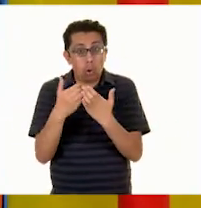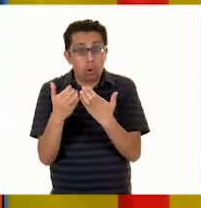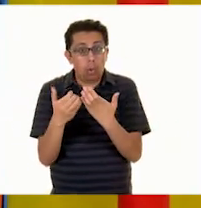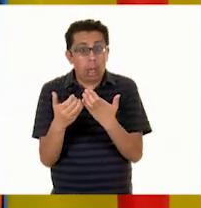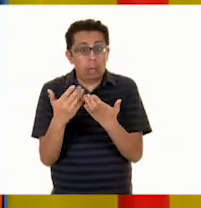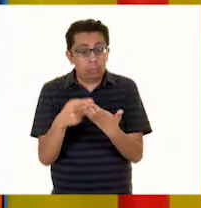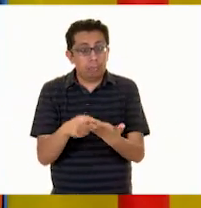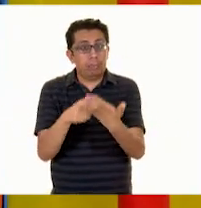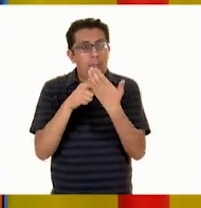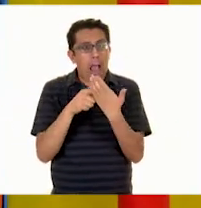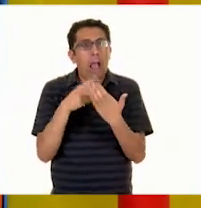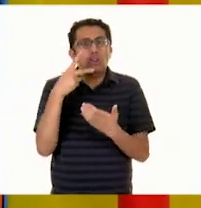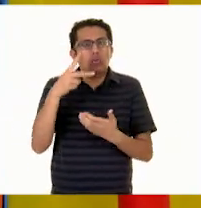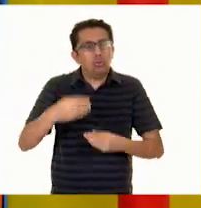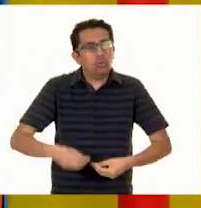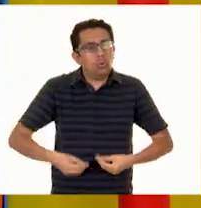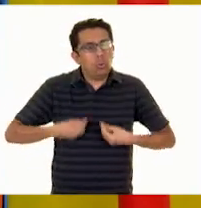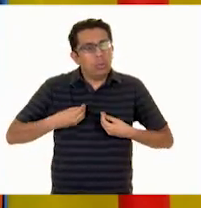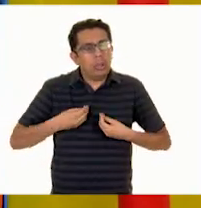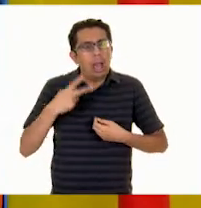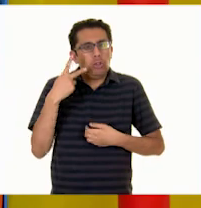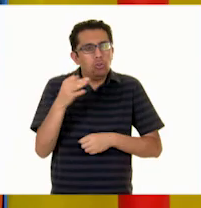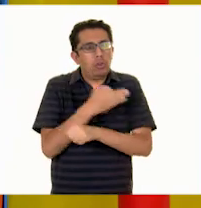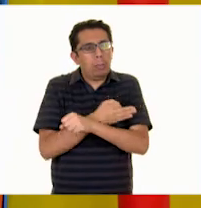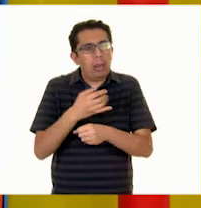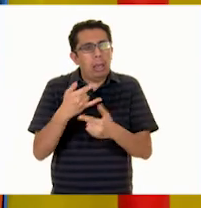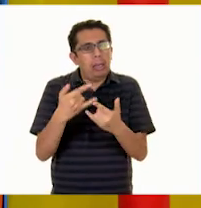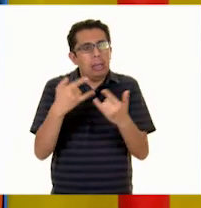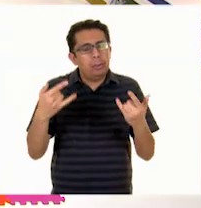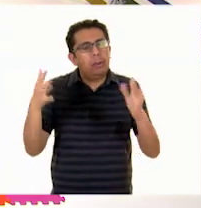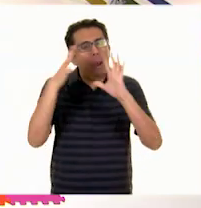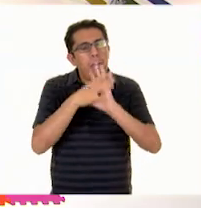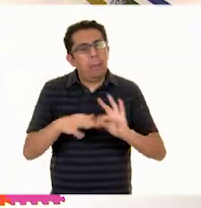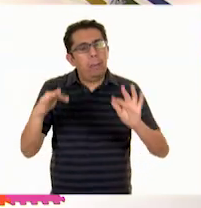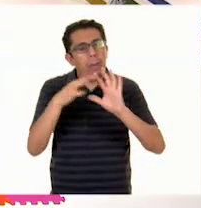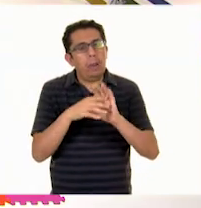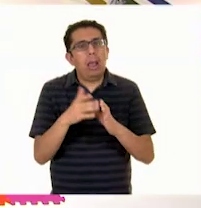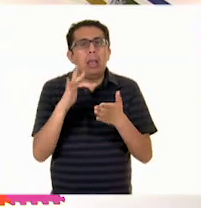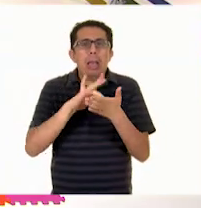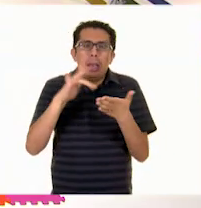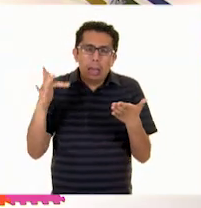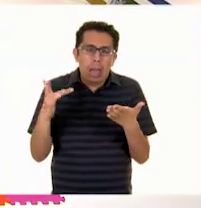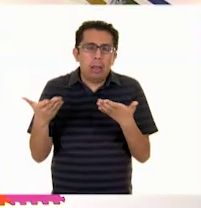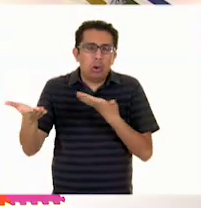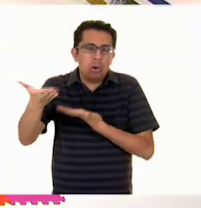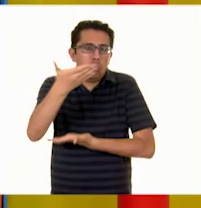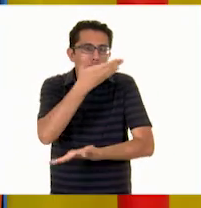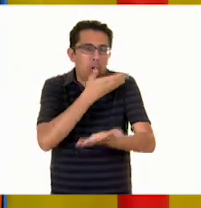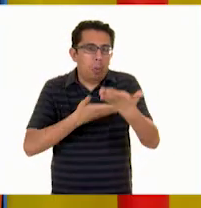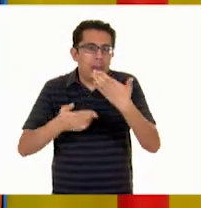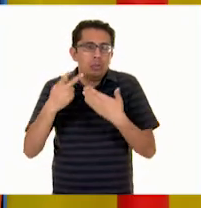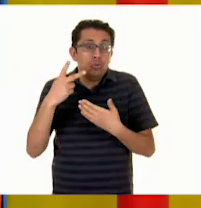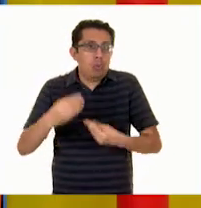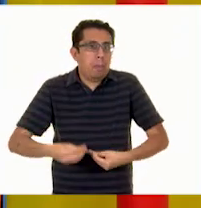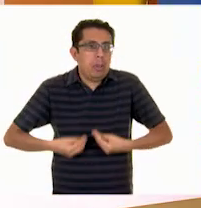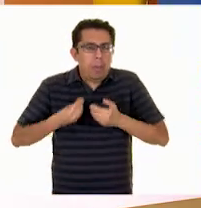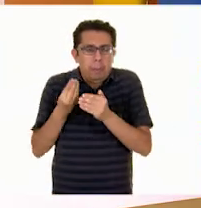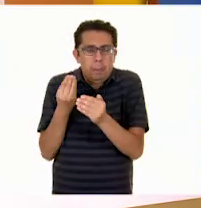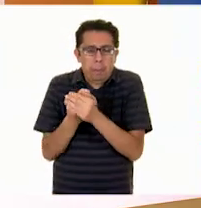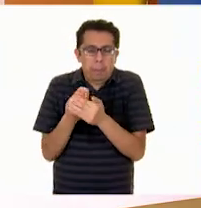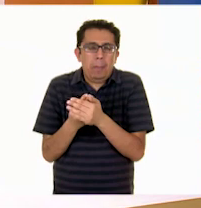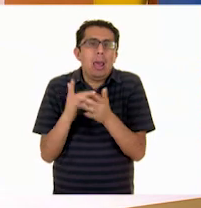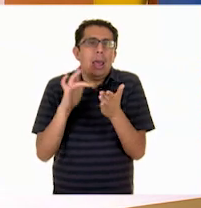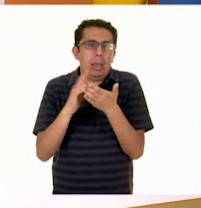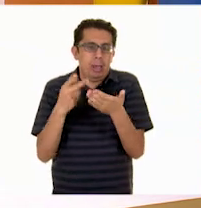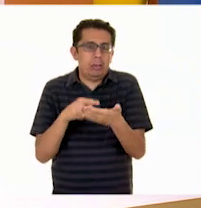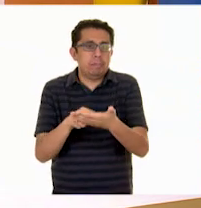contando mucho de la historia de su vida y de su familia. Gracias, maestra Margarita, por compartirnos esto que es tan íntimo y tan importante. Claro. Y